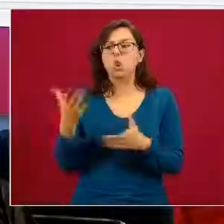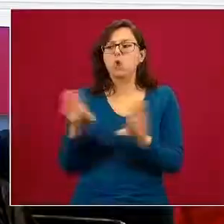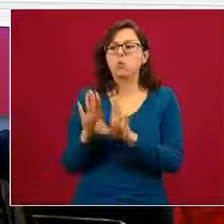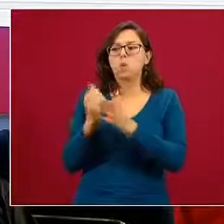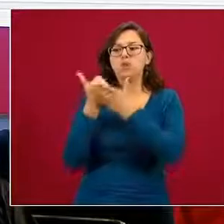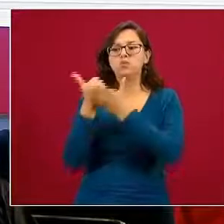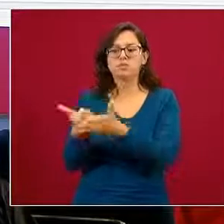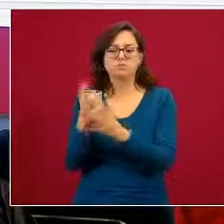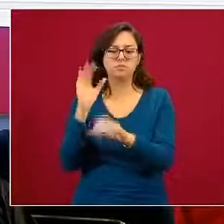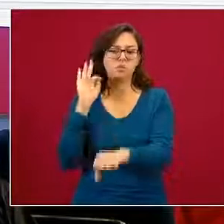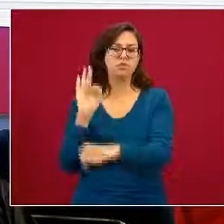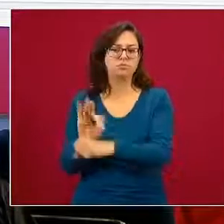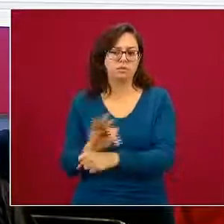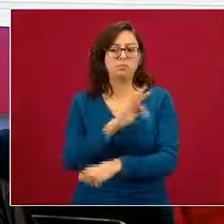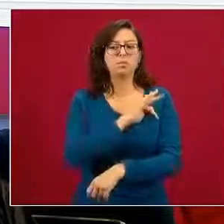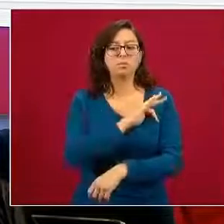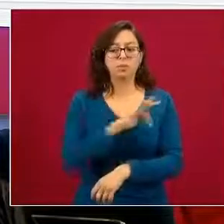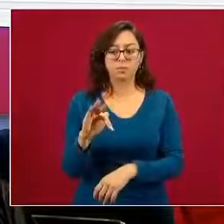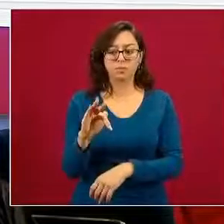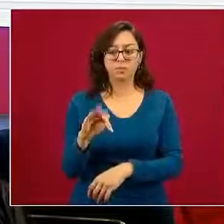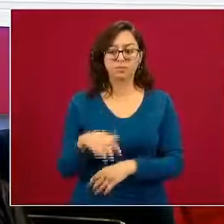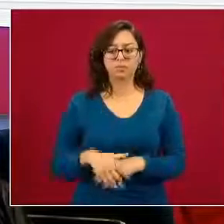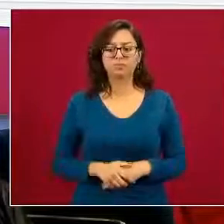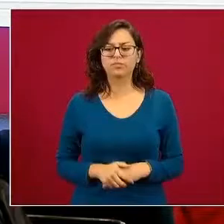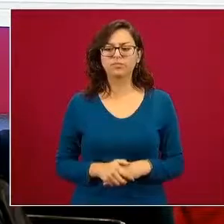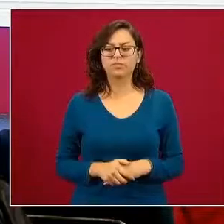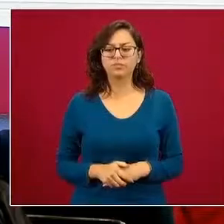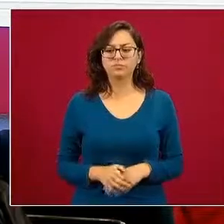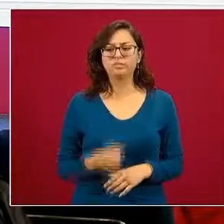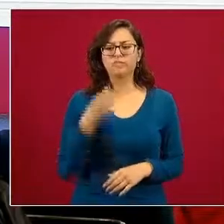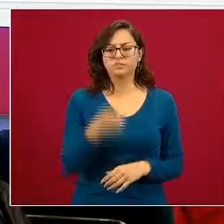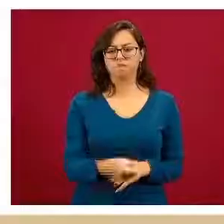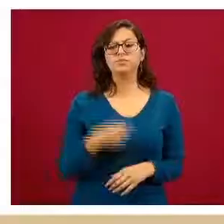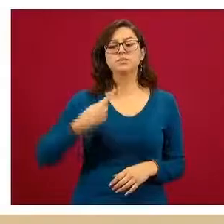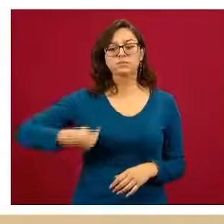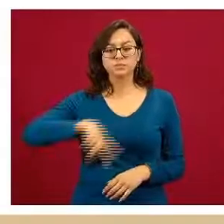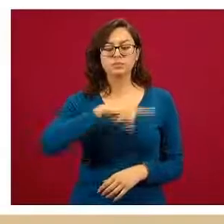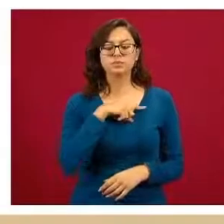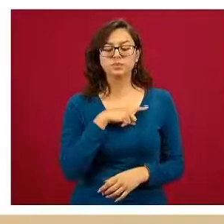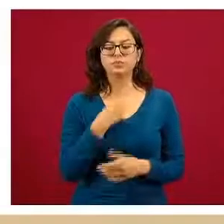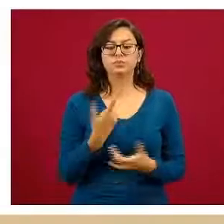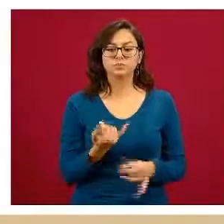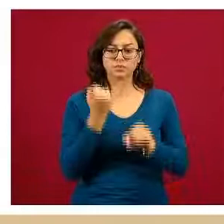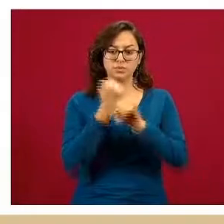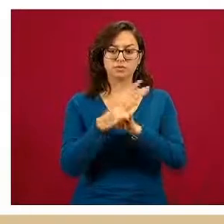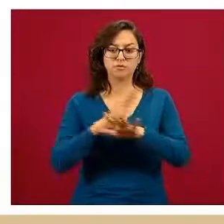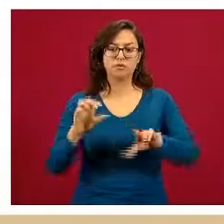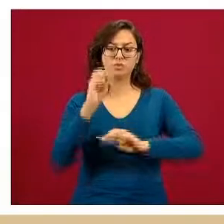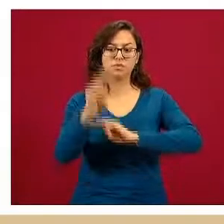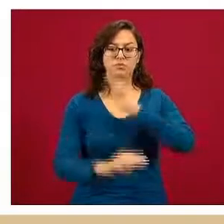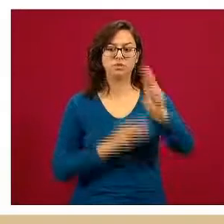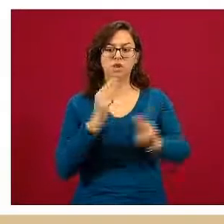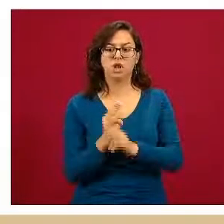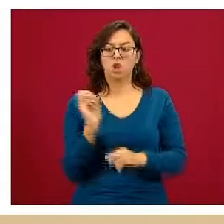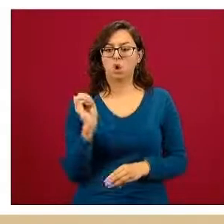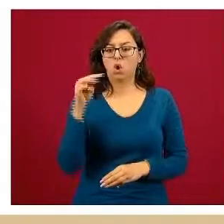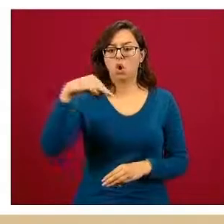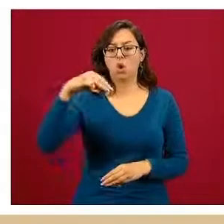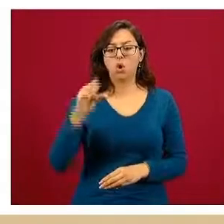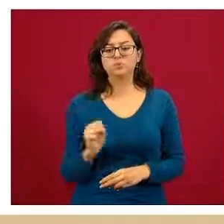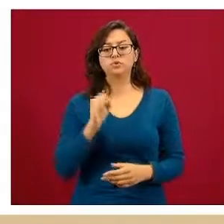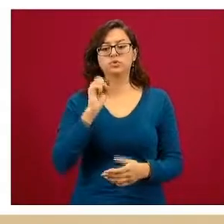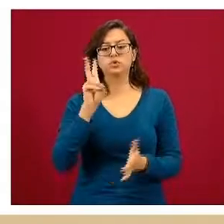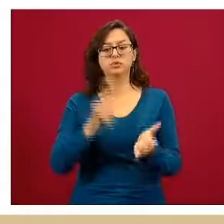¿no? Y entonces eso es lo que nosotros planteamos desde el informe mundial de la OMS del 2014